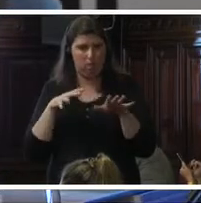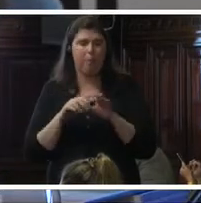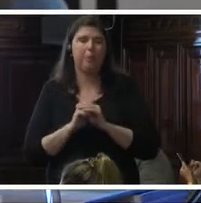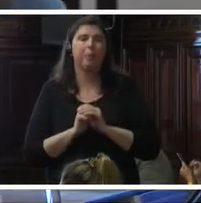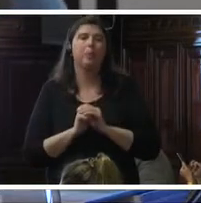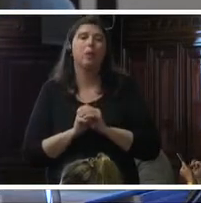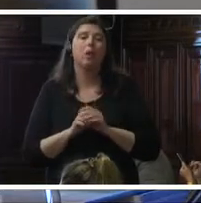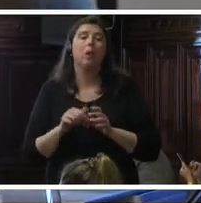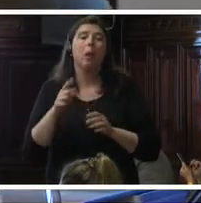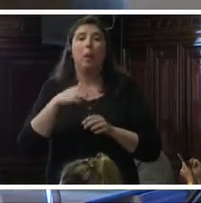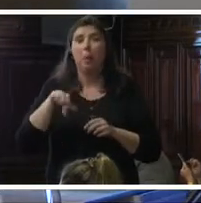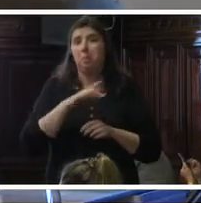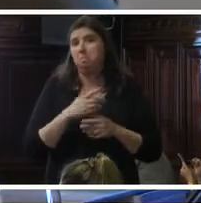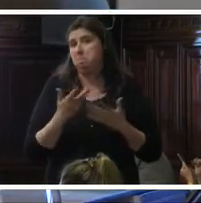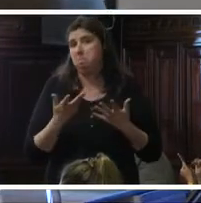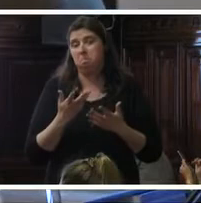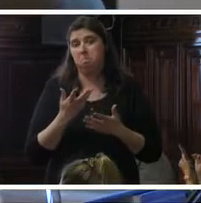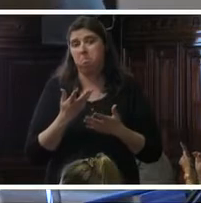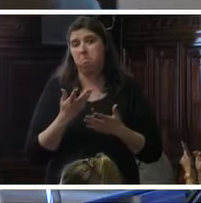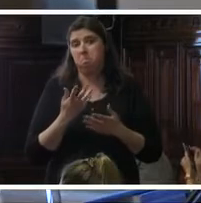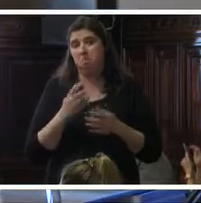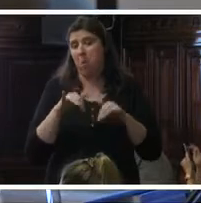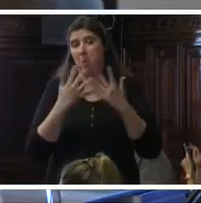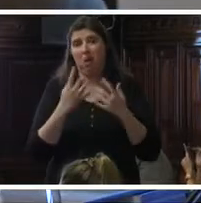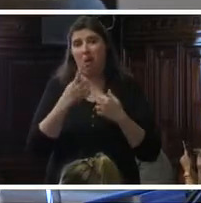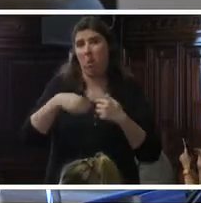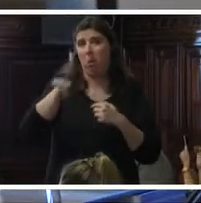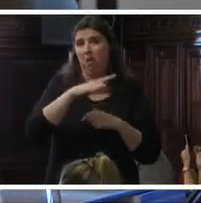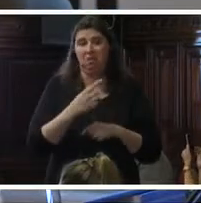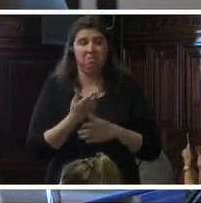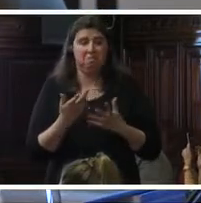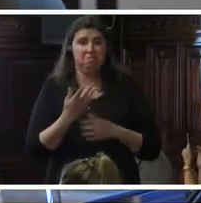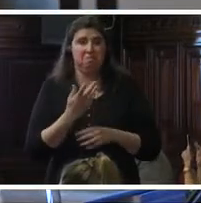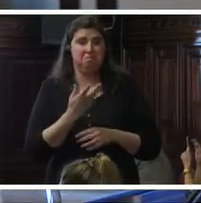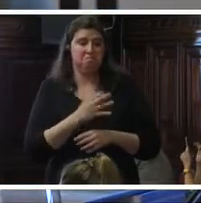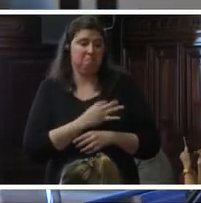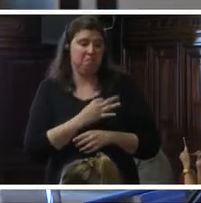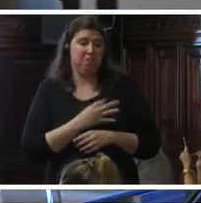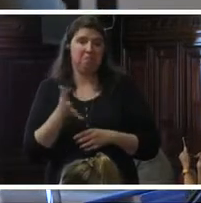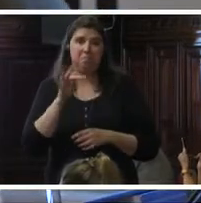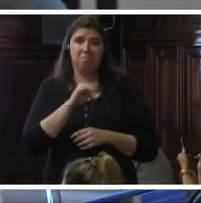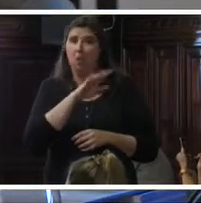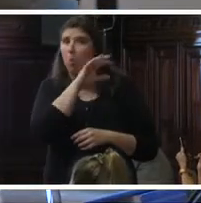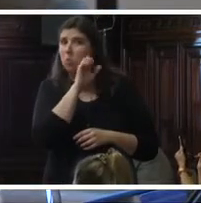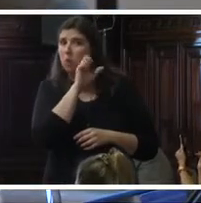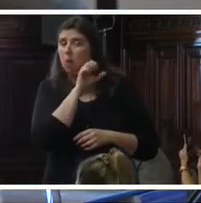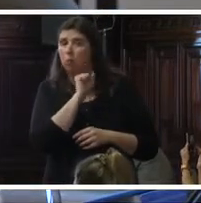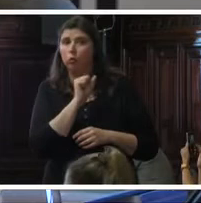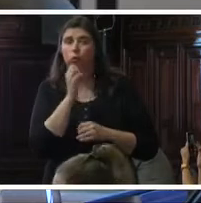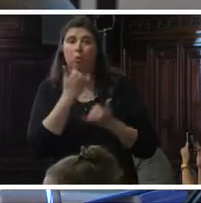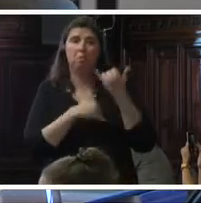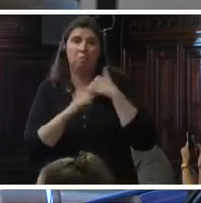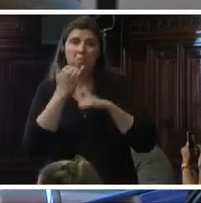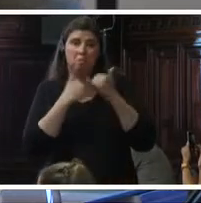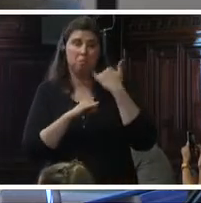diario Vivir está oyendo las noticias, nosotros habíamos evaluado el